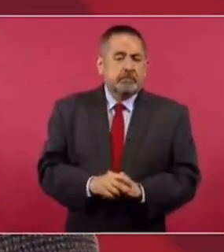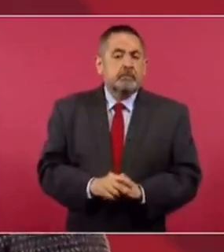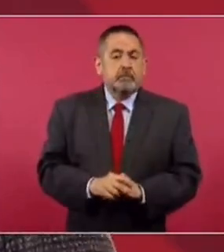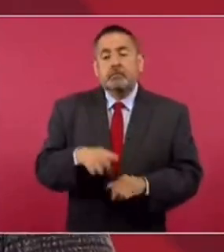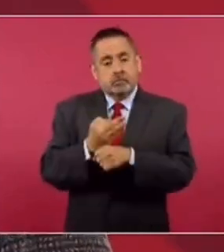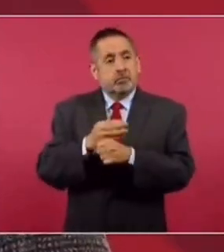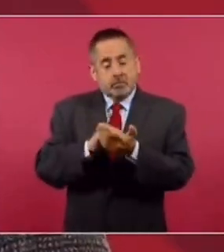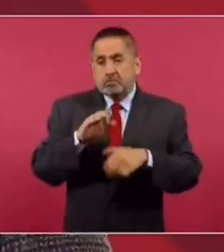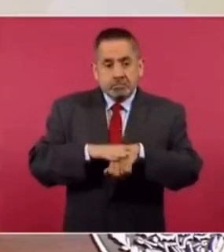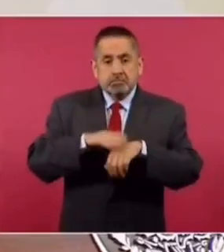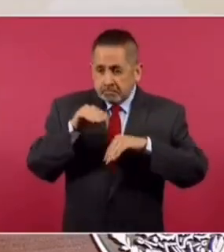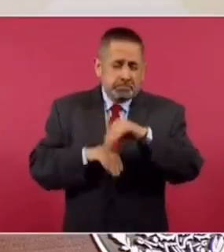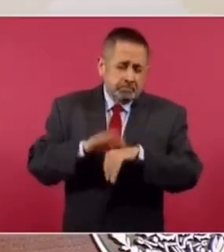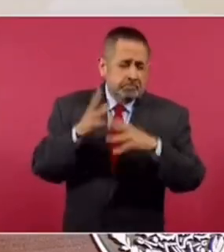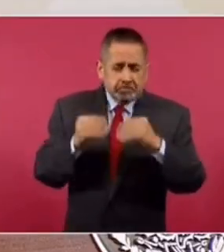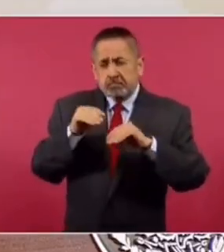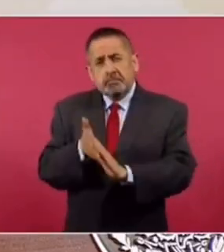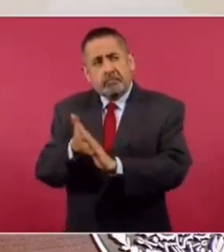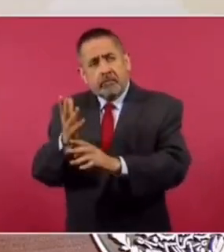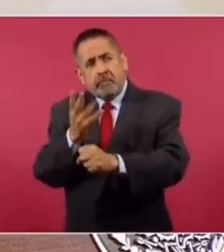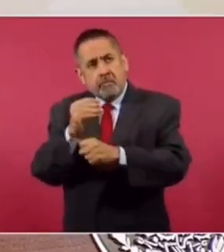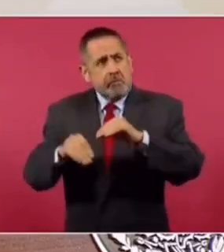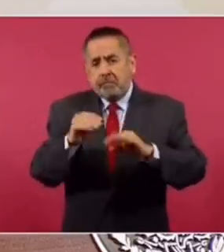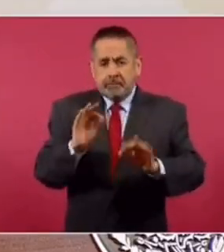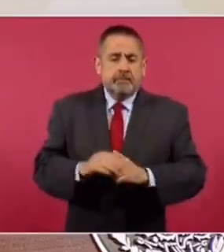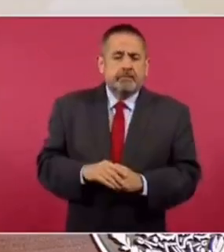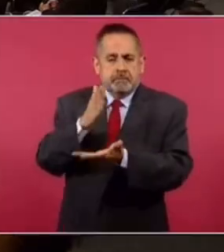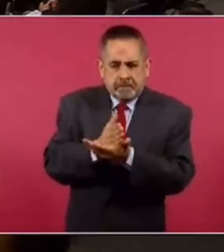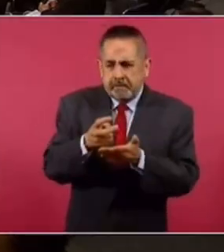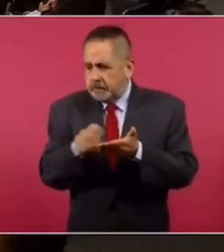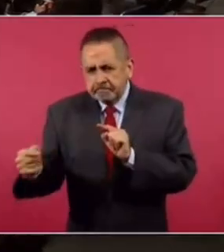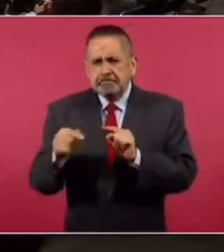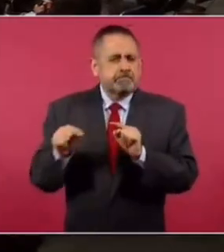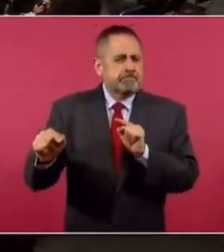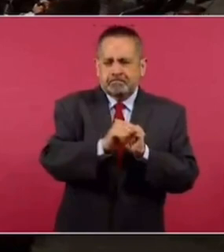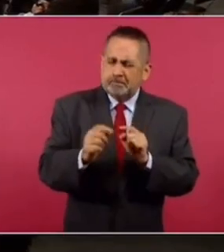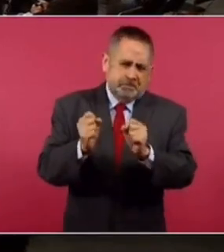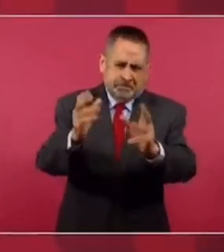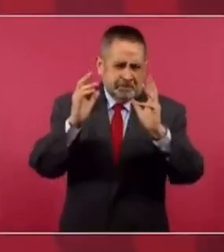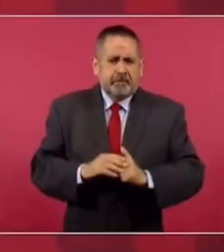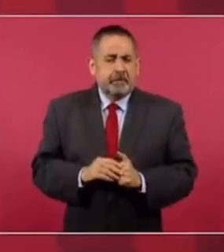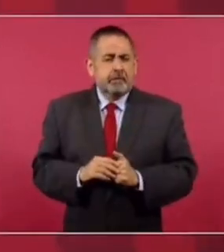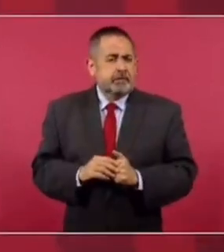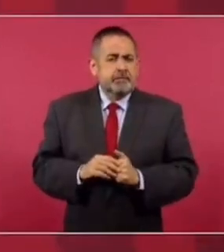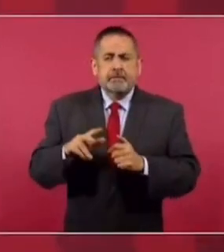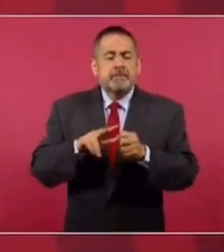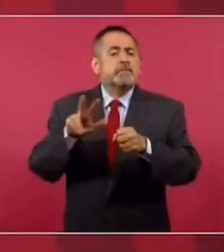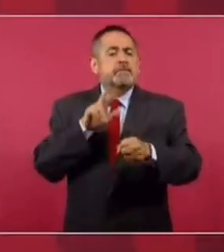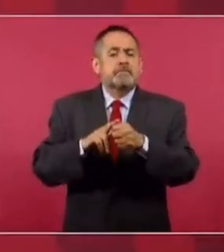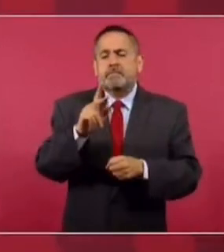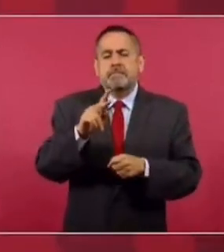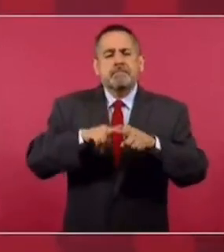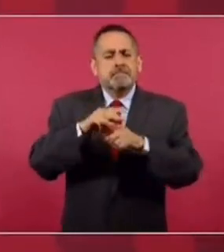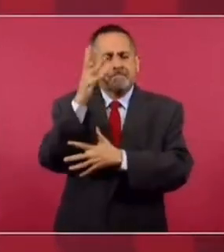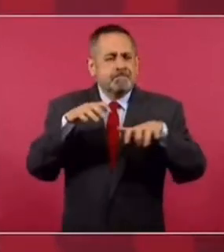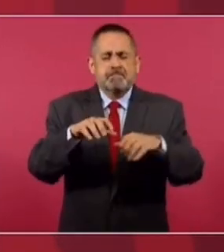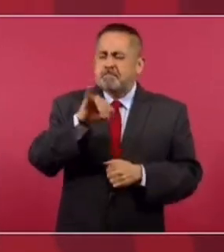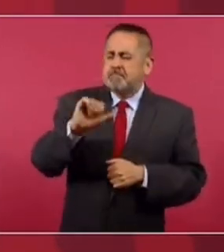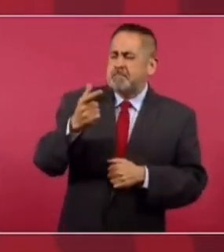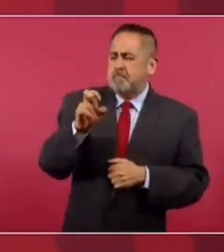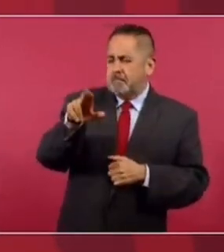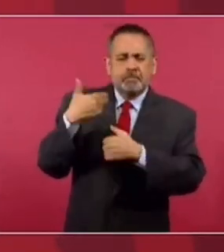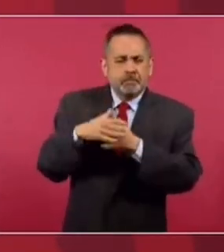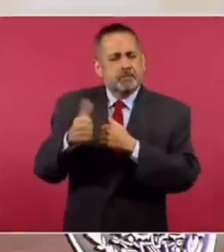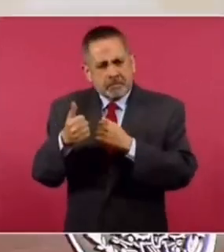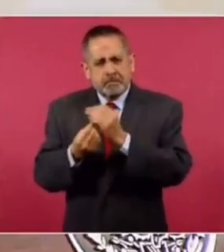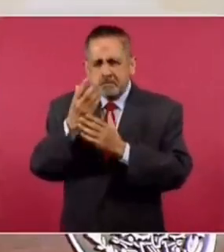Y se están haciendo muchas obras, muchas, muchas, muchas. Paraderos, hoteles, parques naturales del Parque de Jaguar. Estamos por